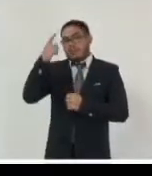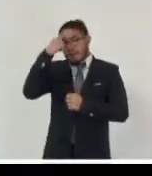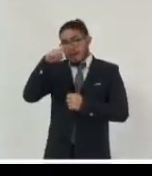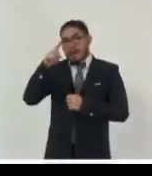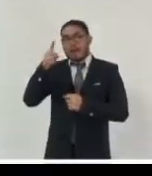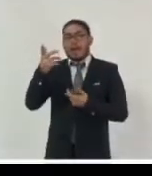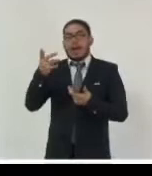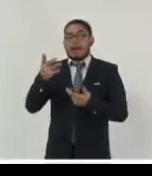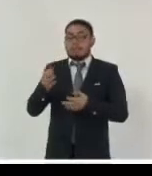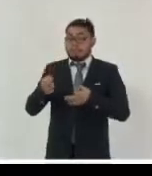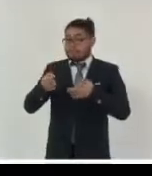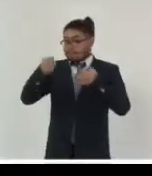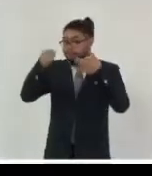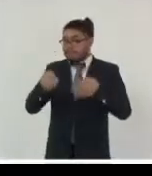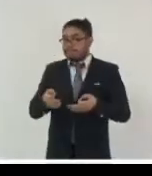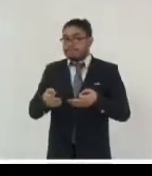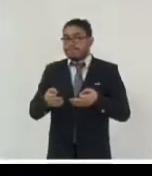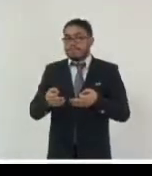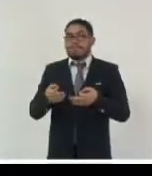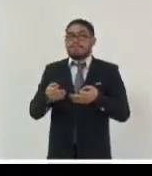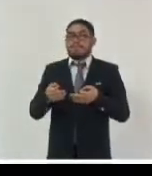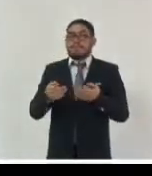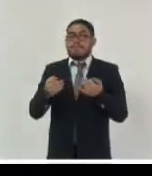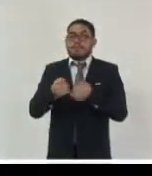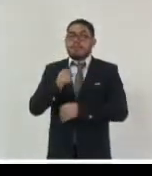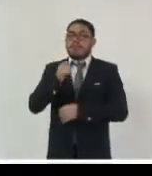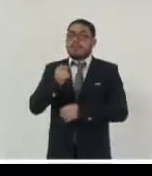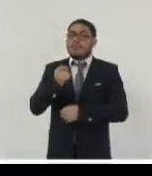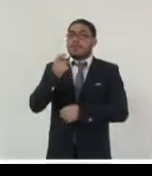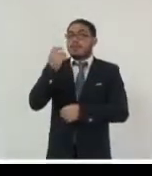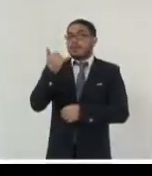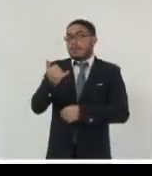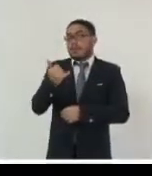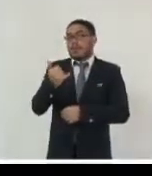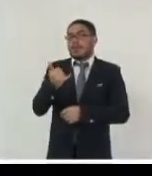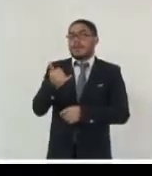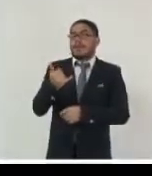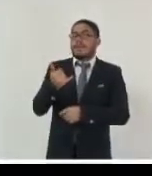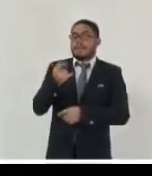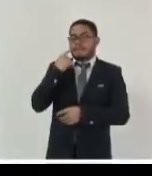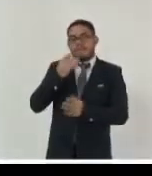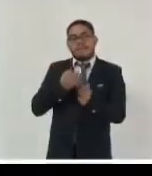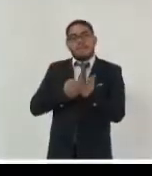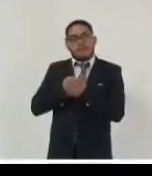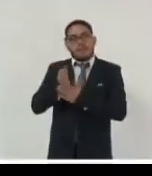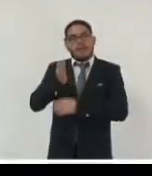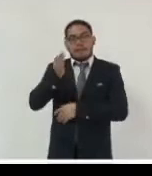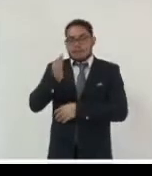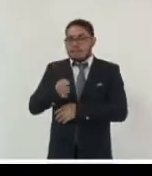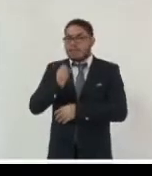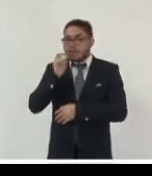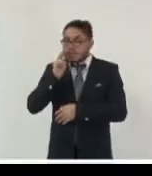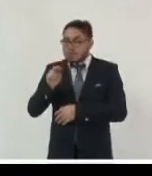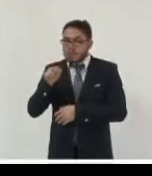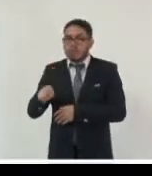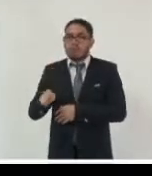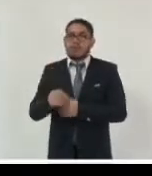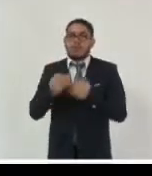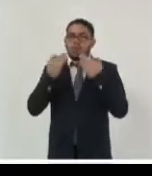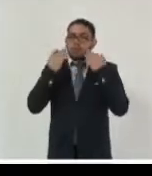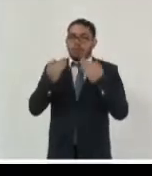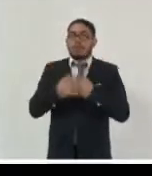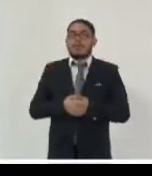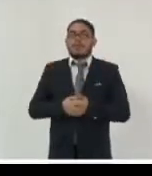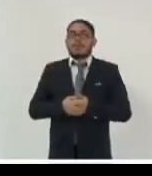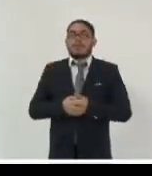palabras que rige nuestra profesión ¿no? ¿qué documentan estos datos? y el juego de palabras obviamente no es casual y